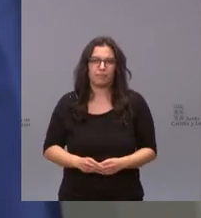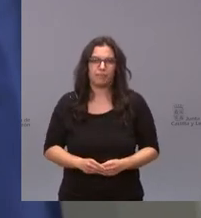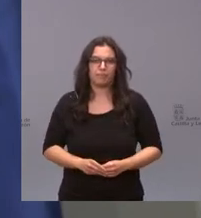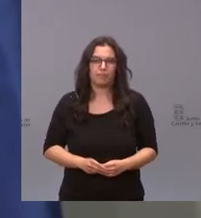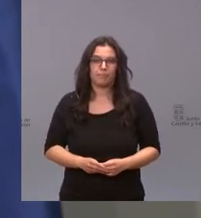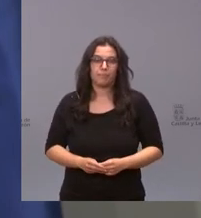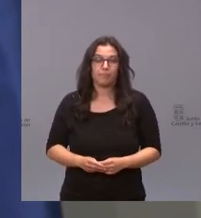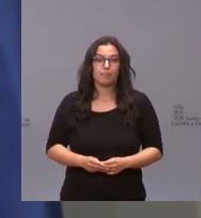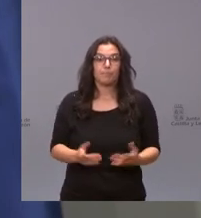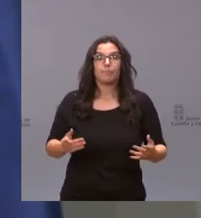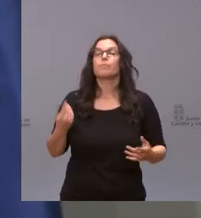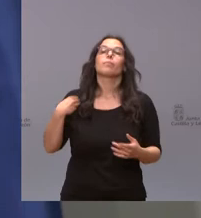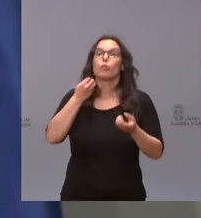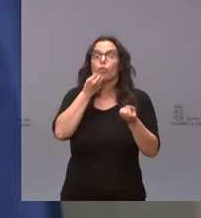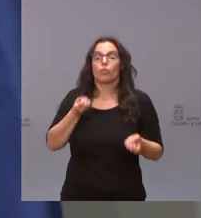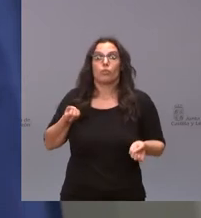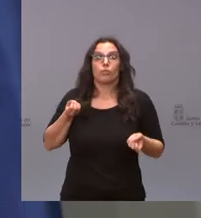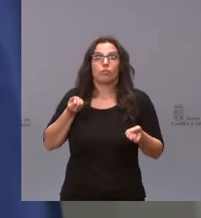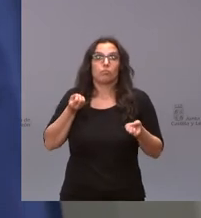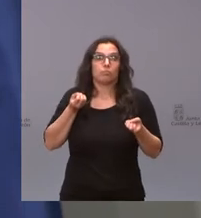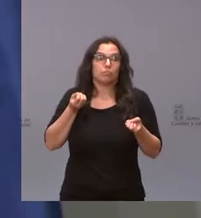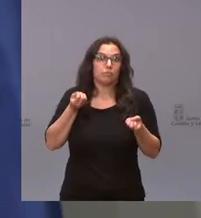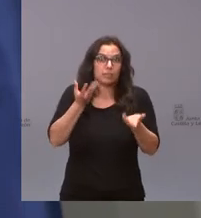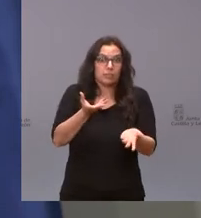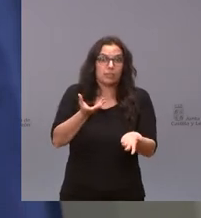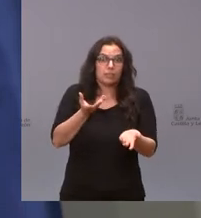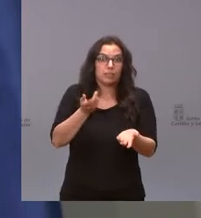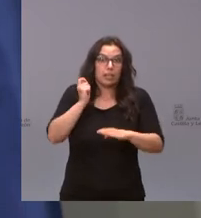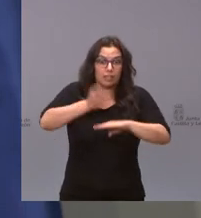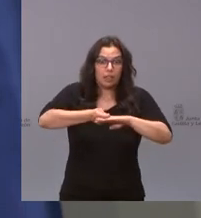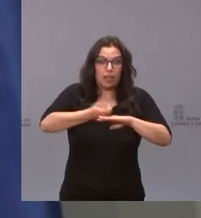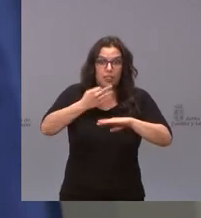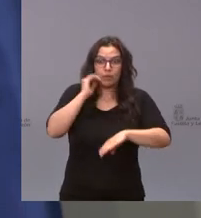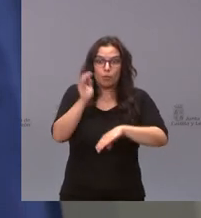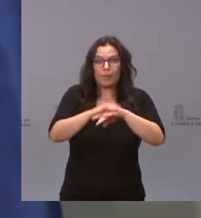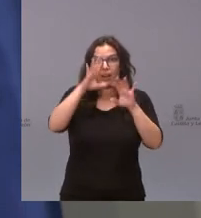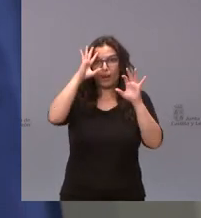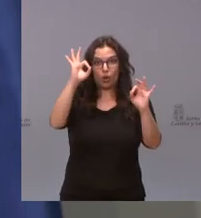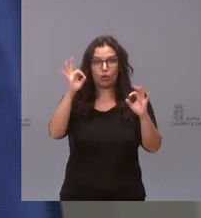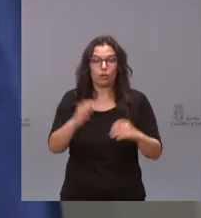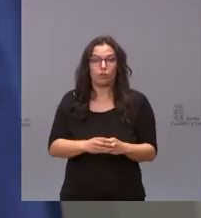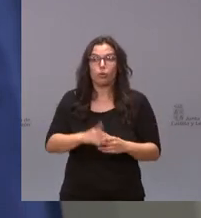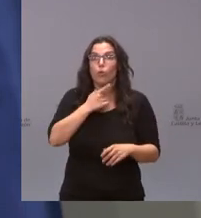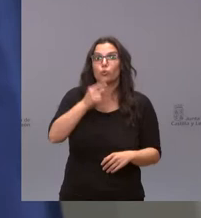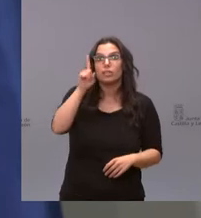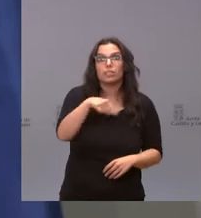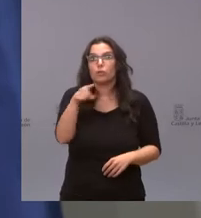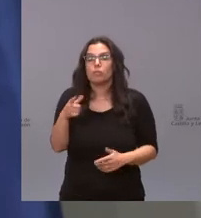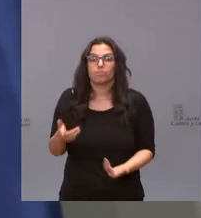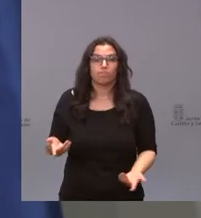y que las sentencias naturalmente se van a cumplir le guste o no le guste